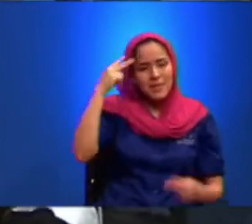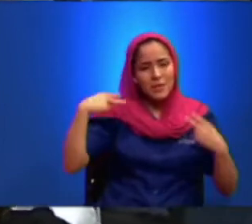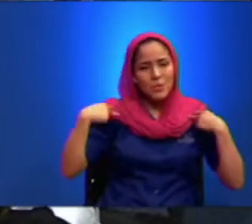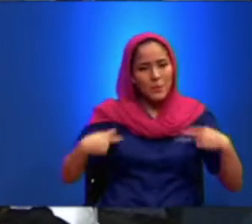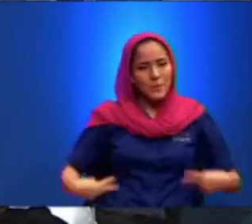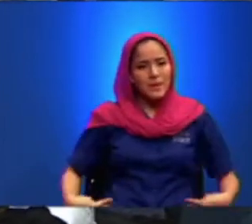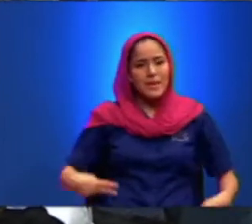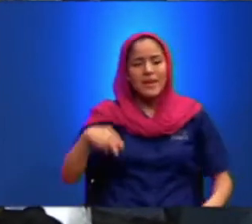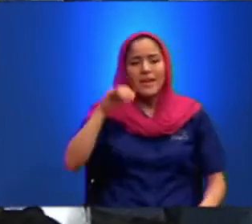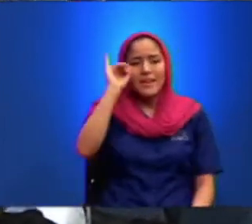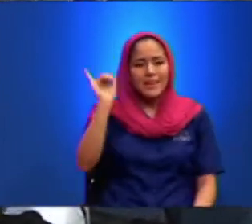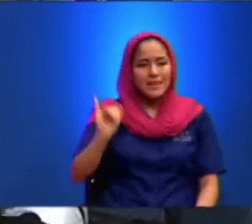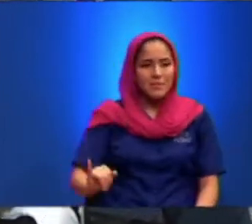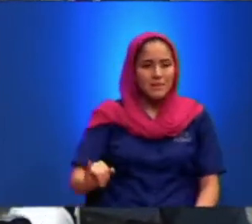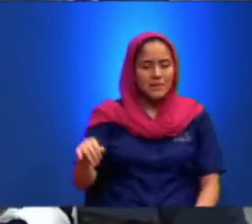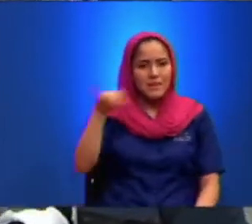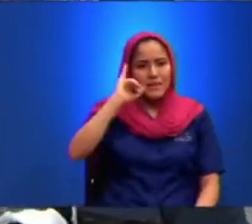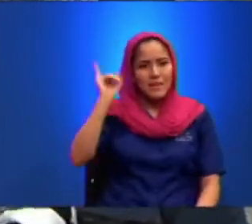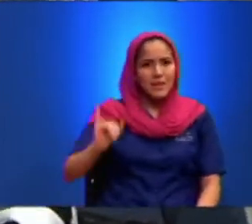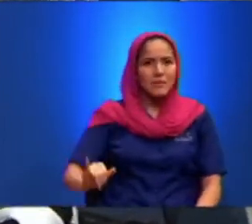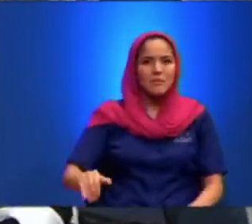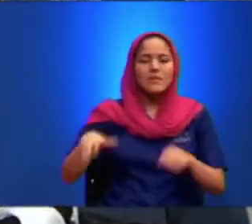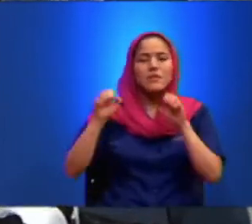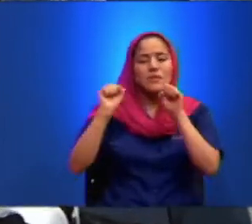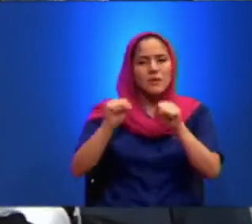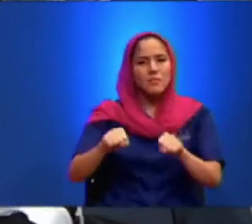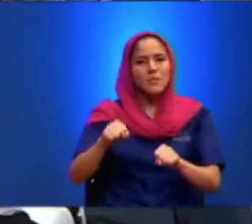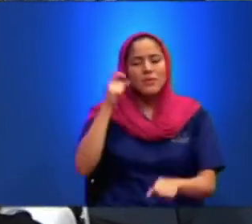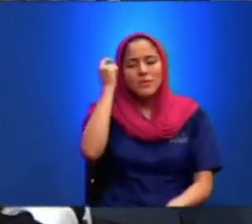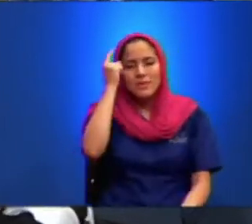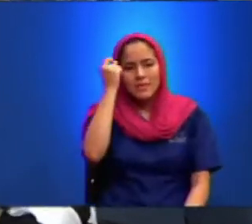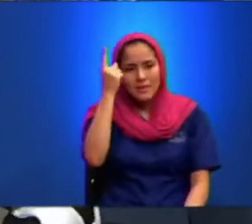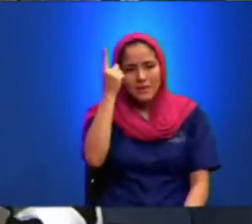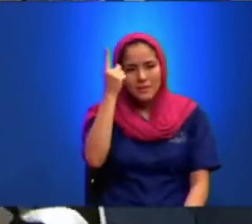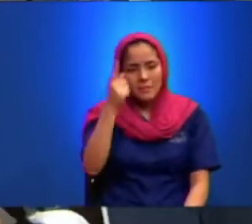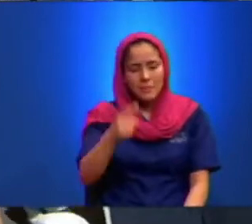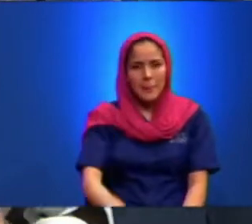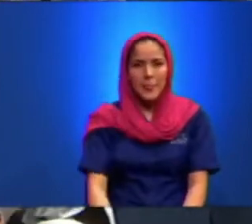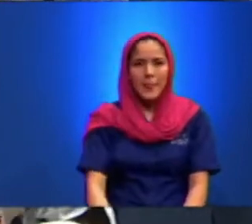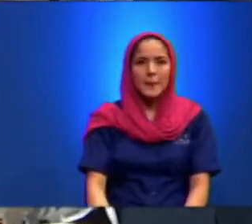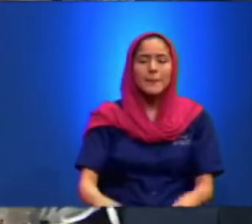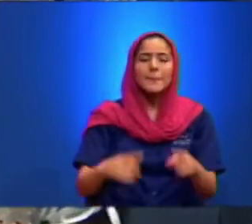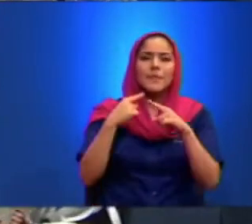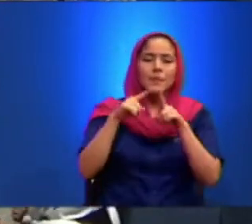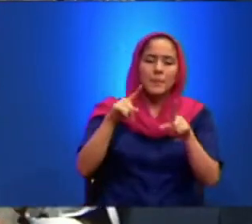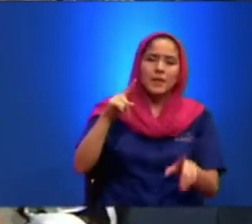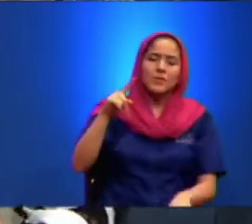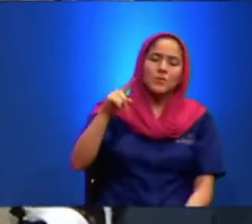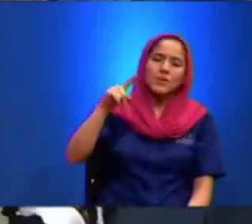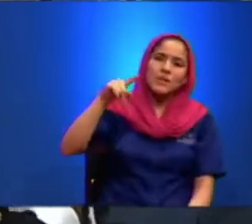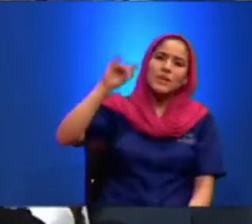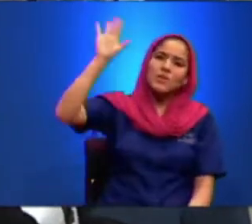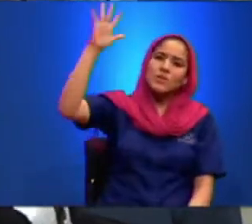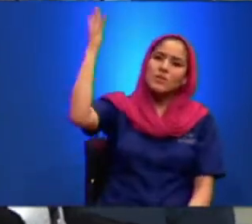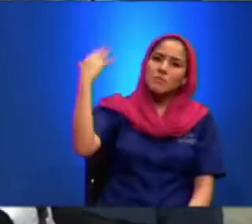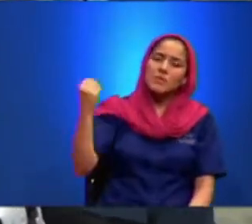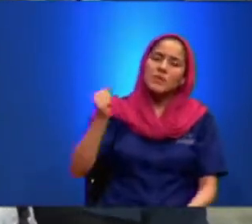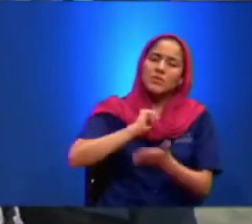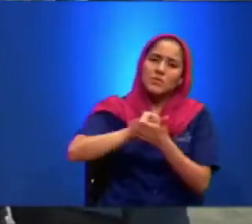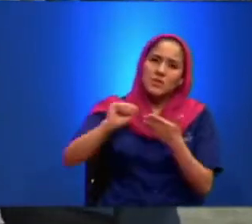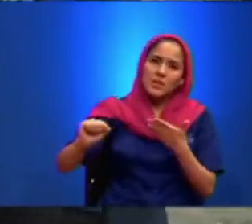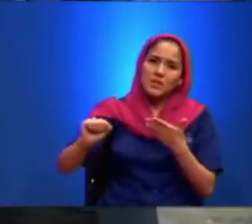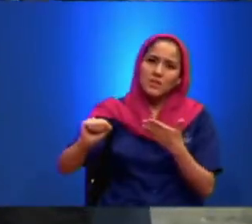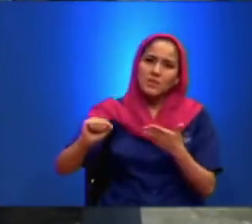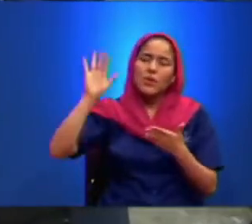Jamás Jamás Lo hubiera Podido Entender La Usión Tuya La